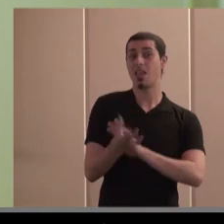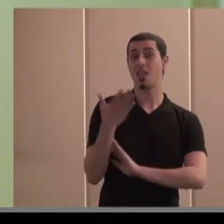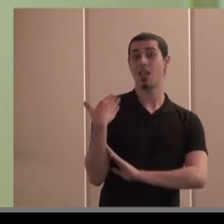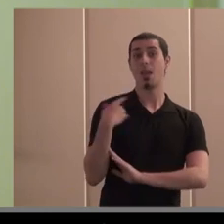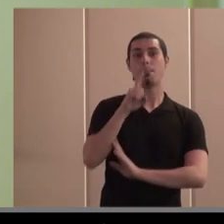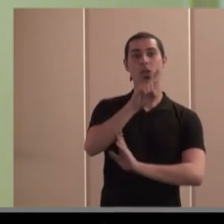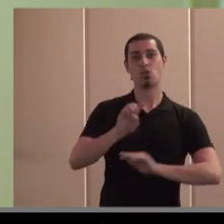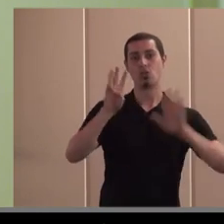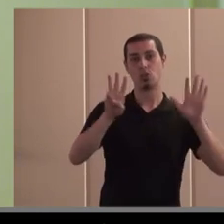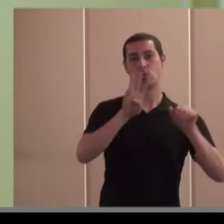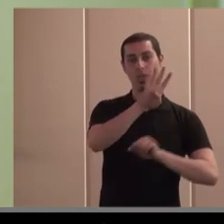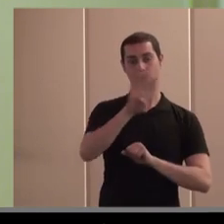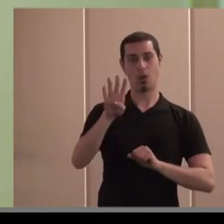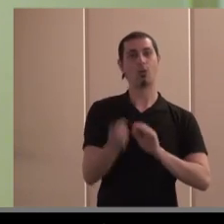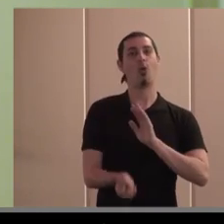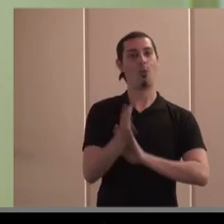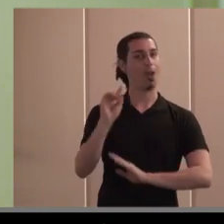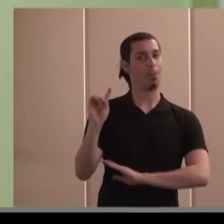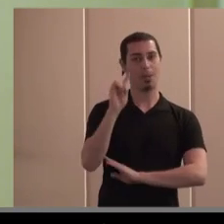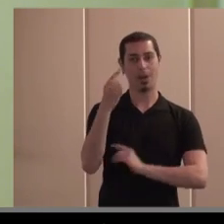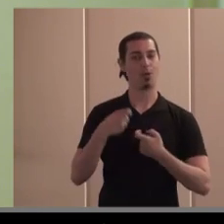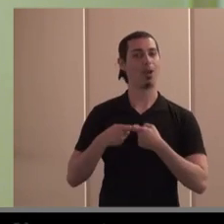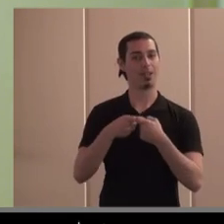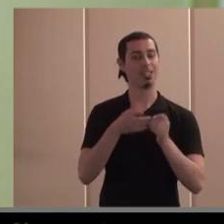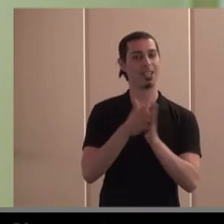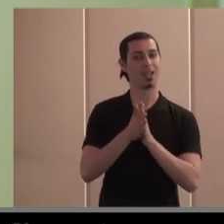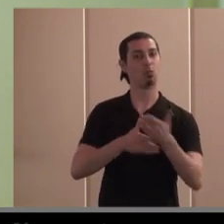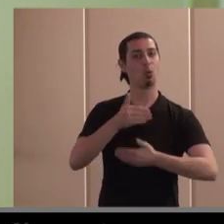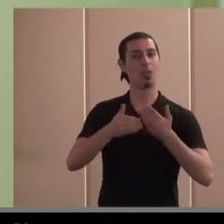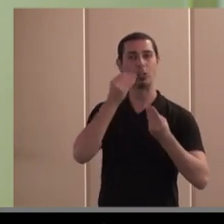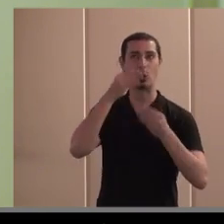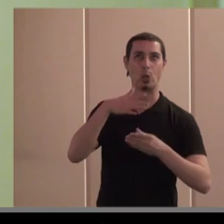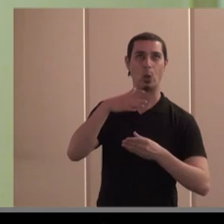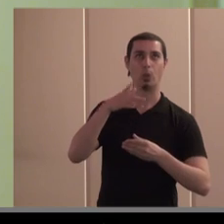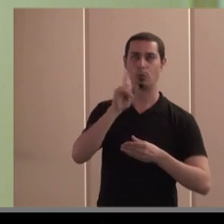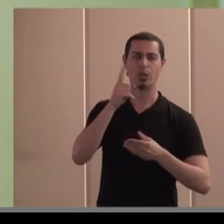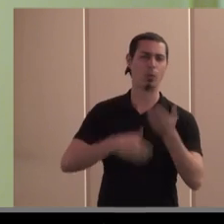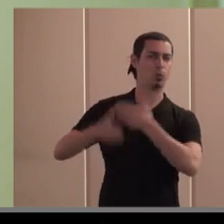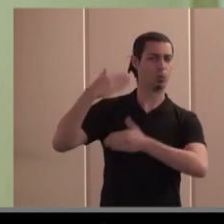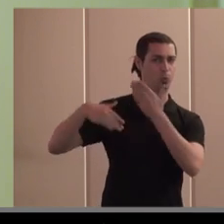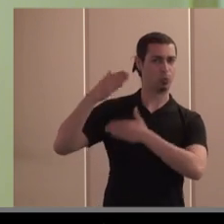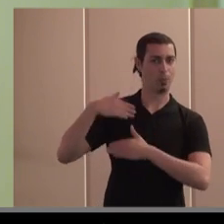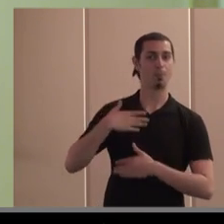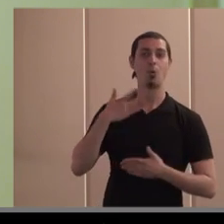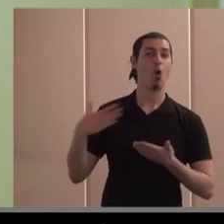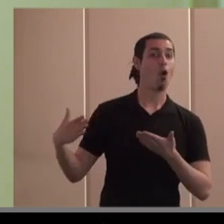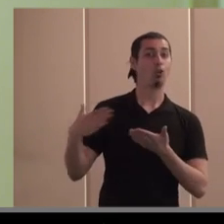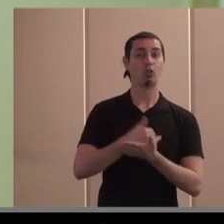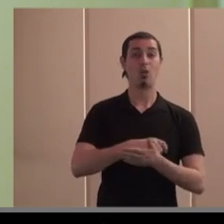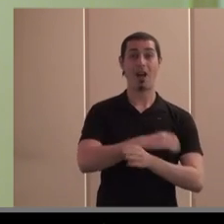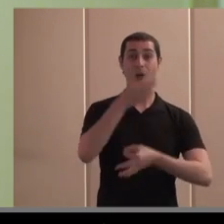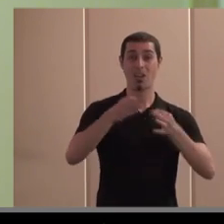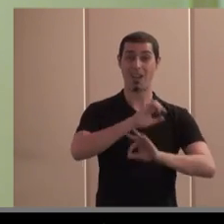en el año 1844. Con lo cual, todo este proceso histórico ya viene de muy atrás. Todas las demás fórmulas